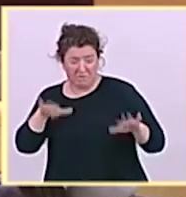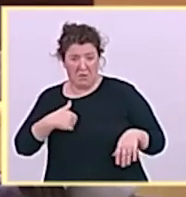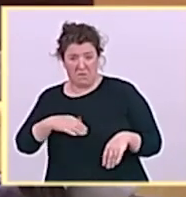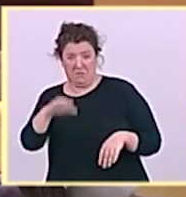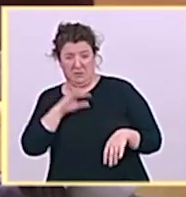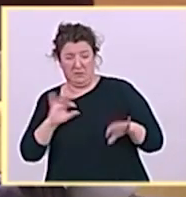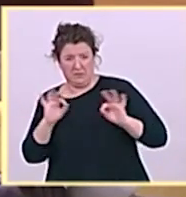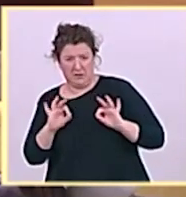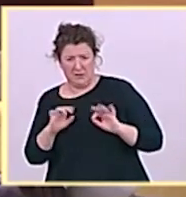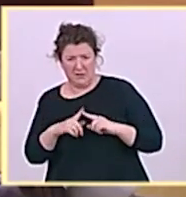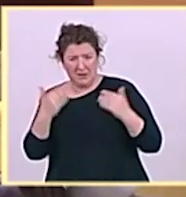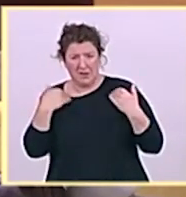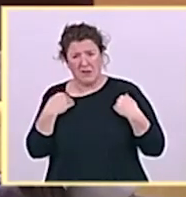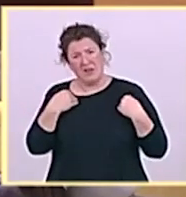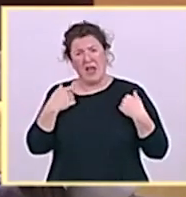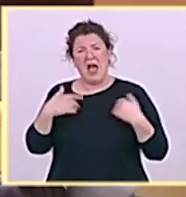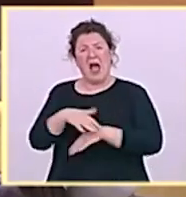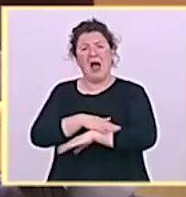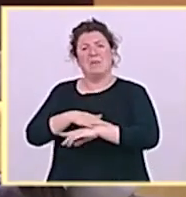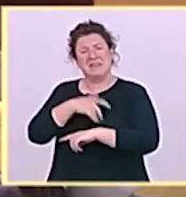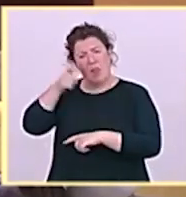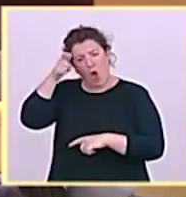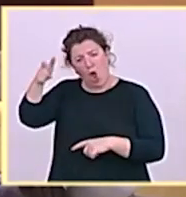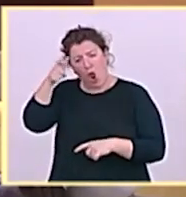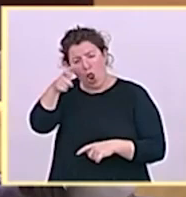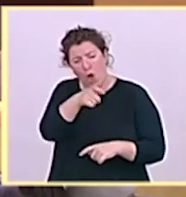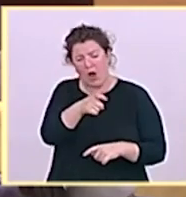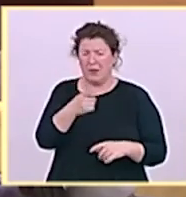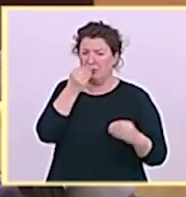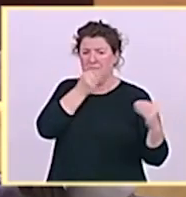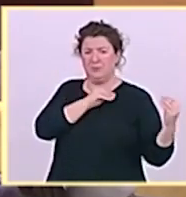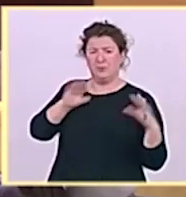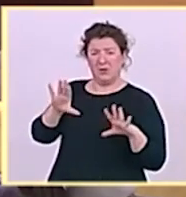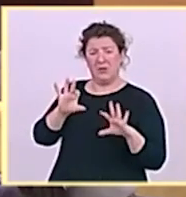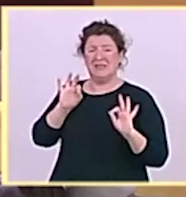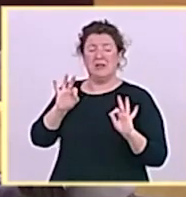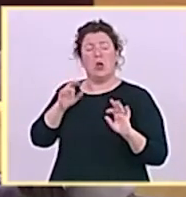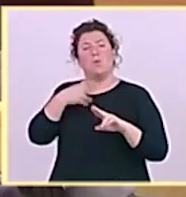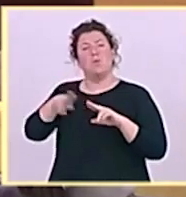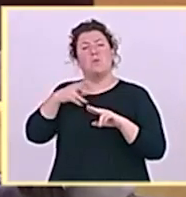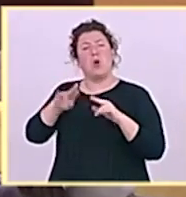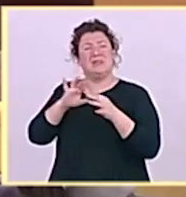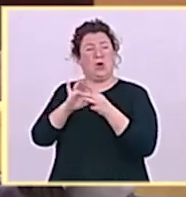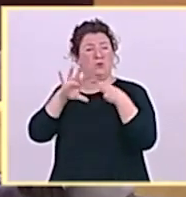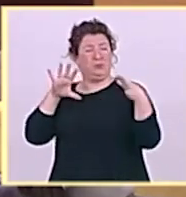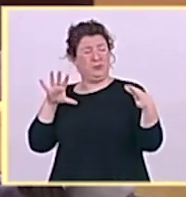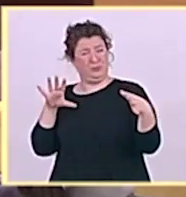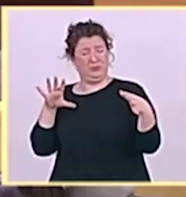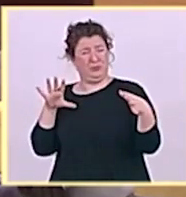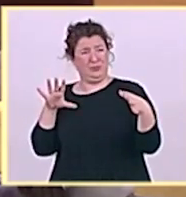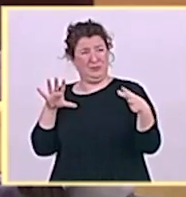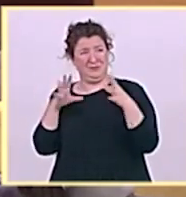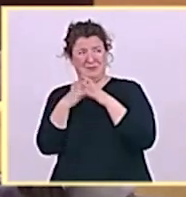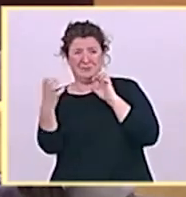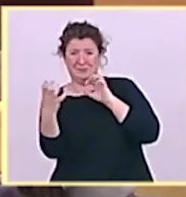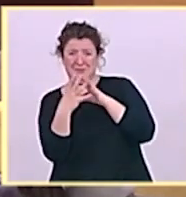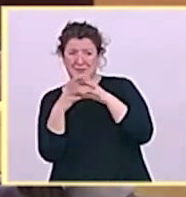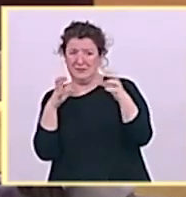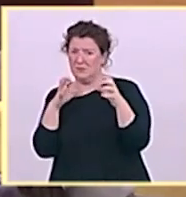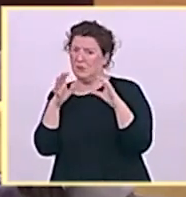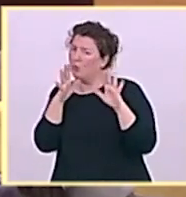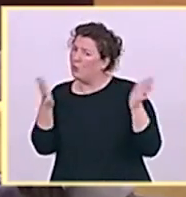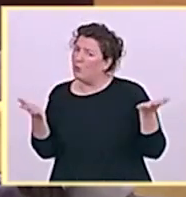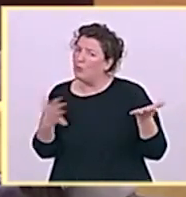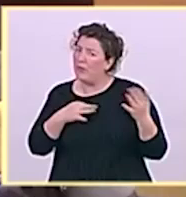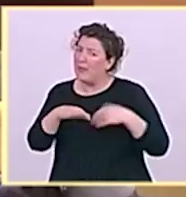distintos signos políticos no se entienden, quizás el problema es de su ministerio. En serio, ¿no se para pensar los